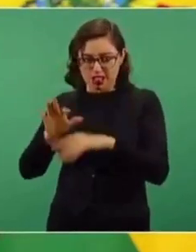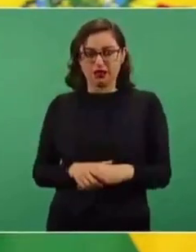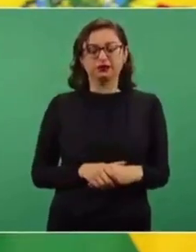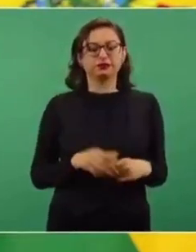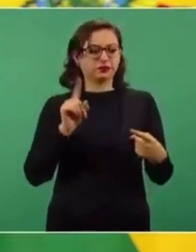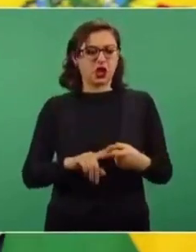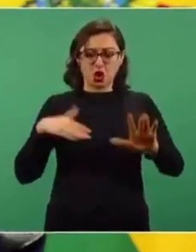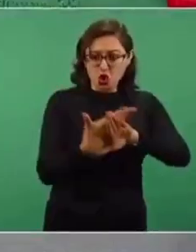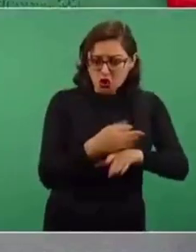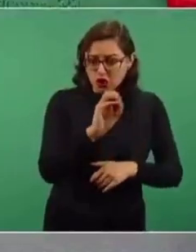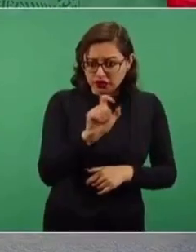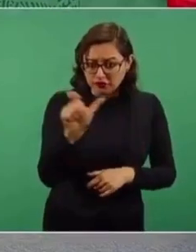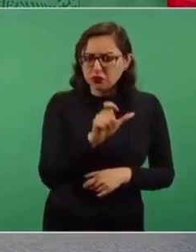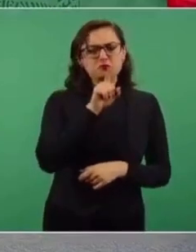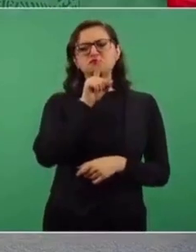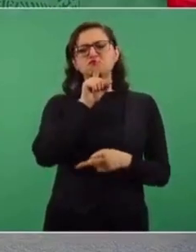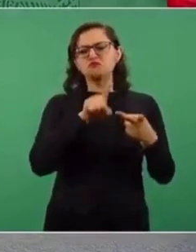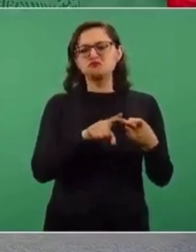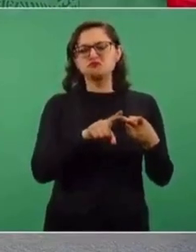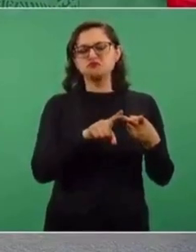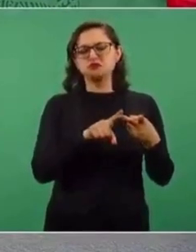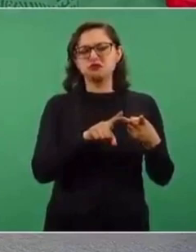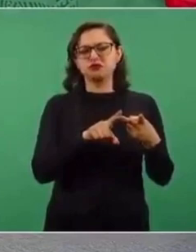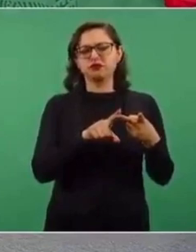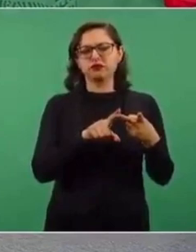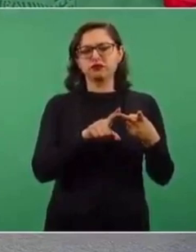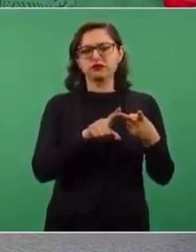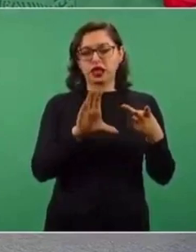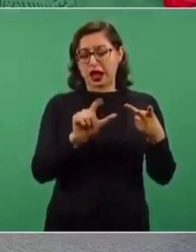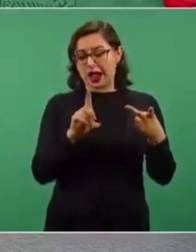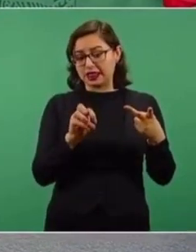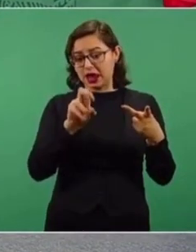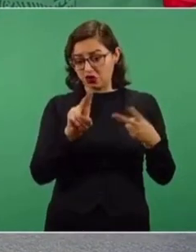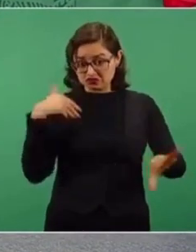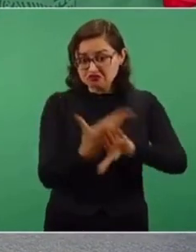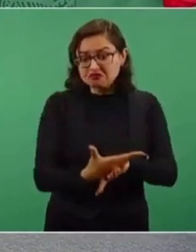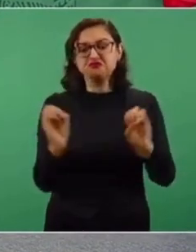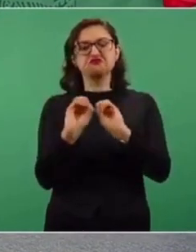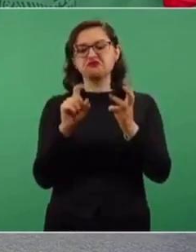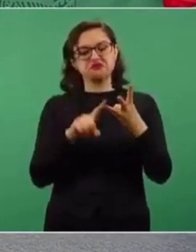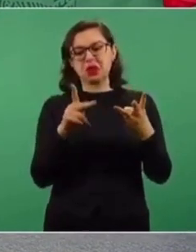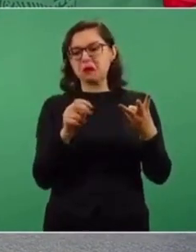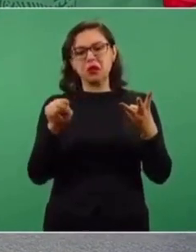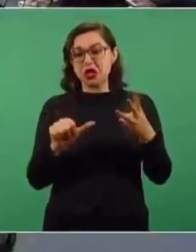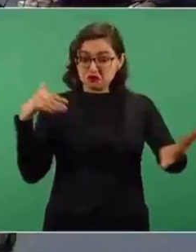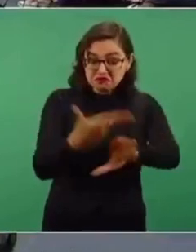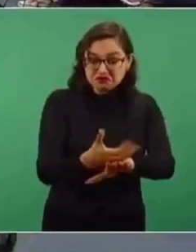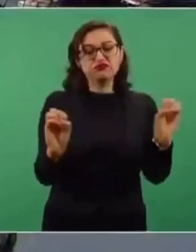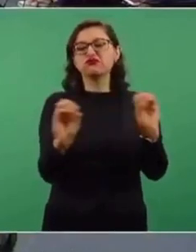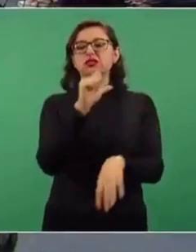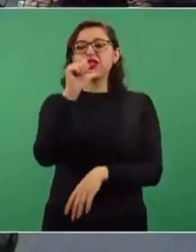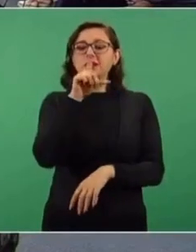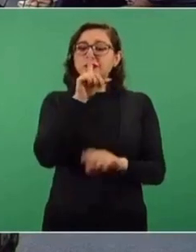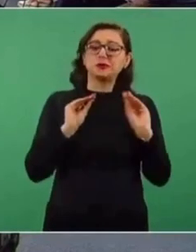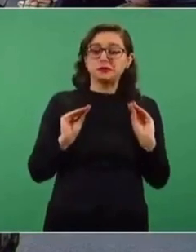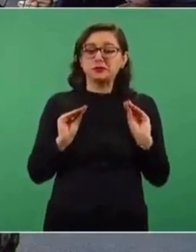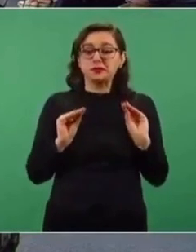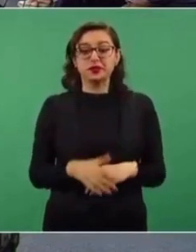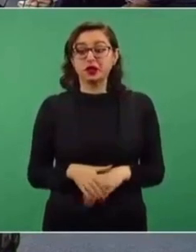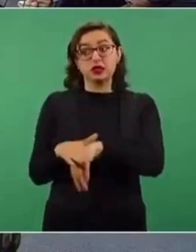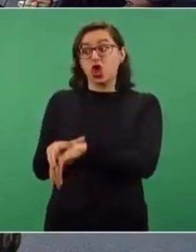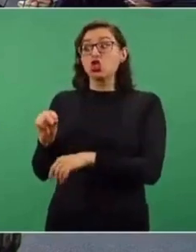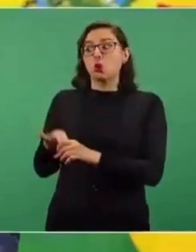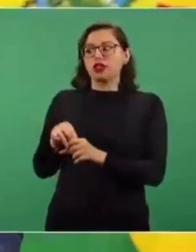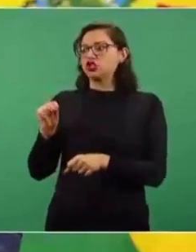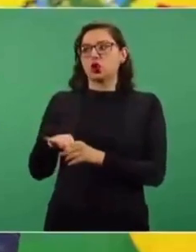Fox, no protestaron con Calderón, no protestaron con Peña. Y era no